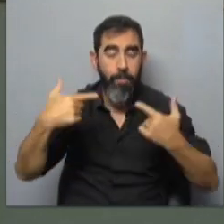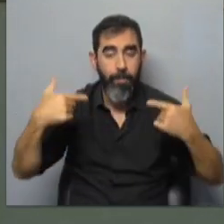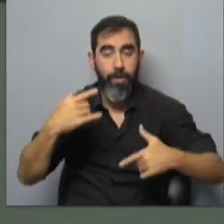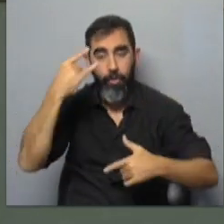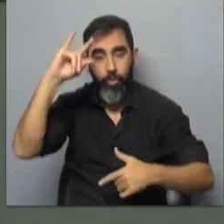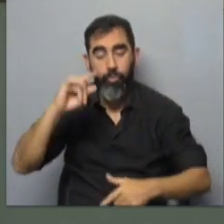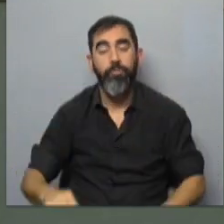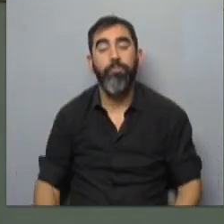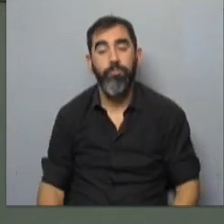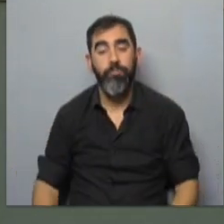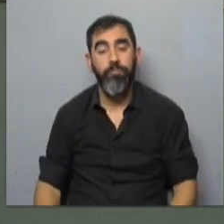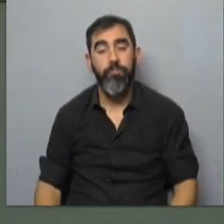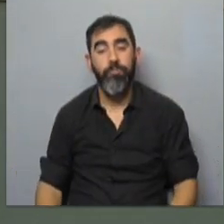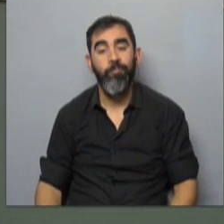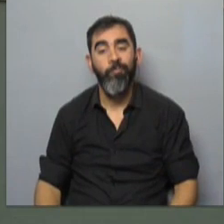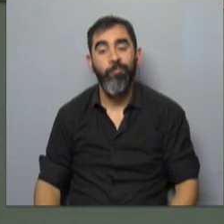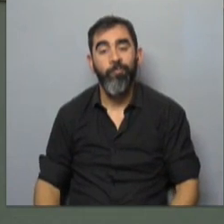hizo el ministro.